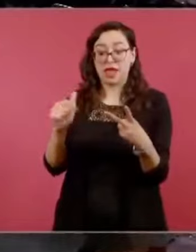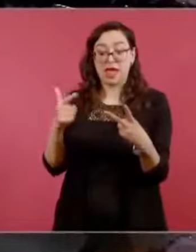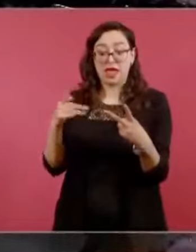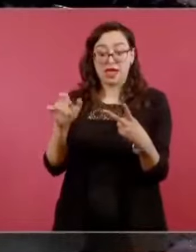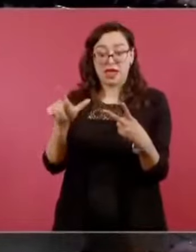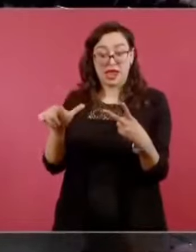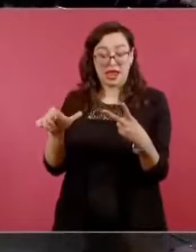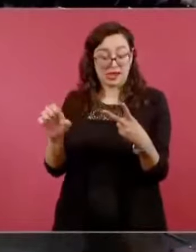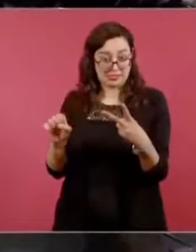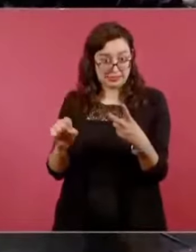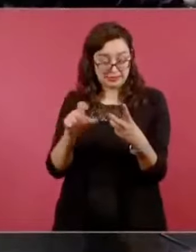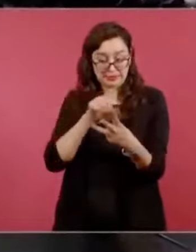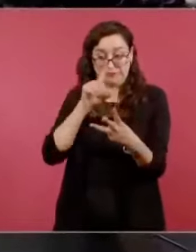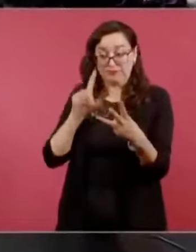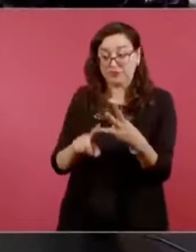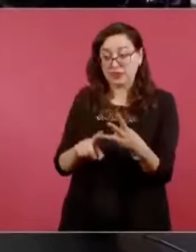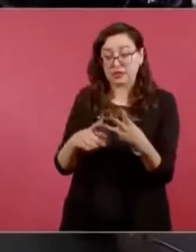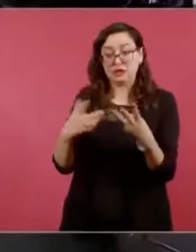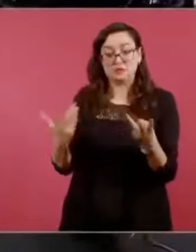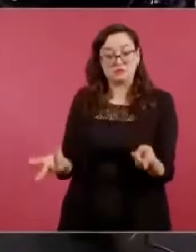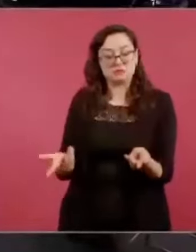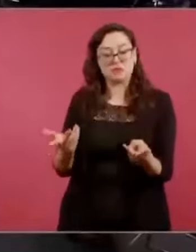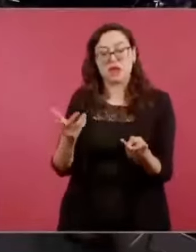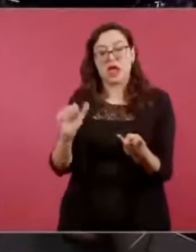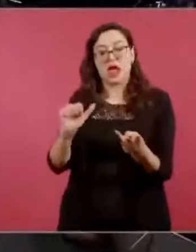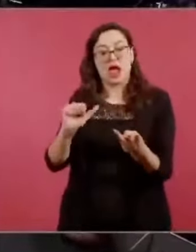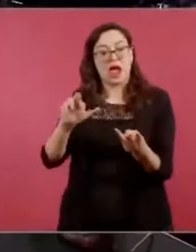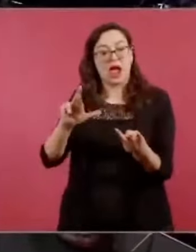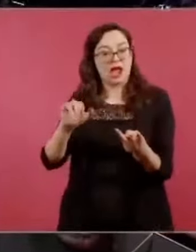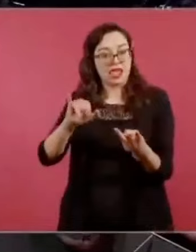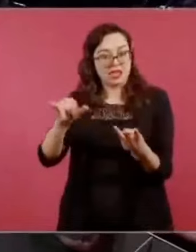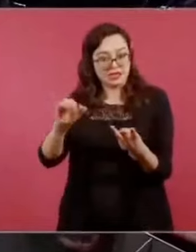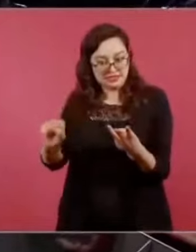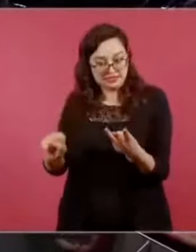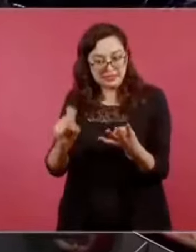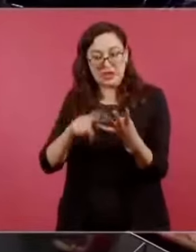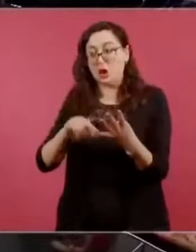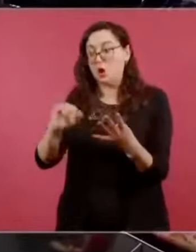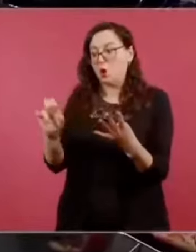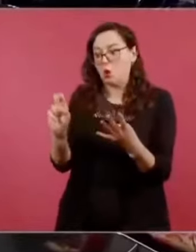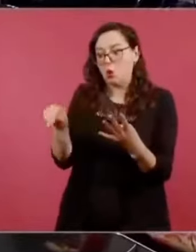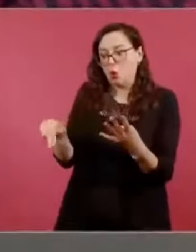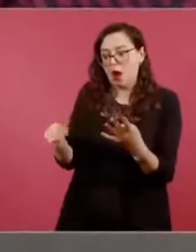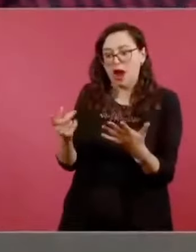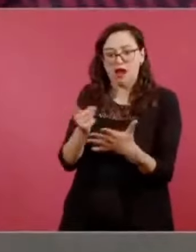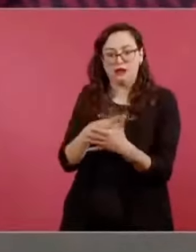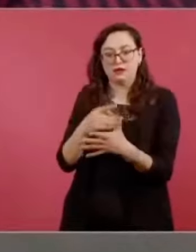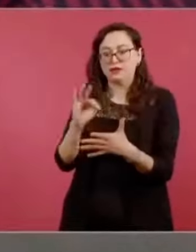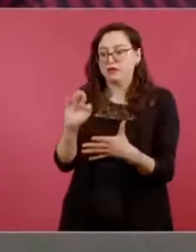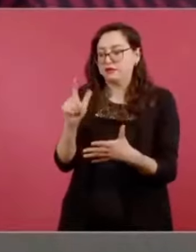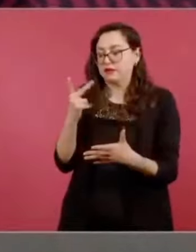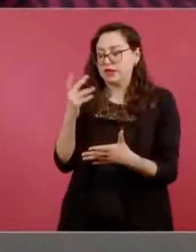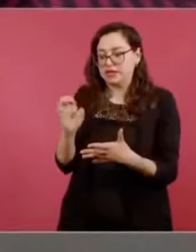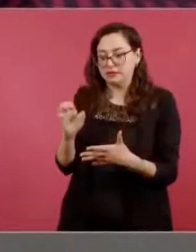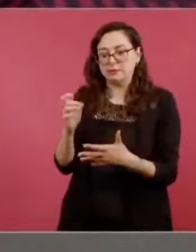Garza, Pragedis Guerrero, Juan Sarabia, Felipe Carrillo Puerto,